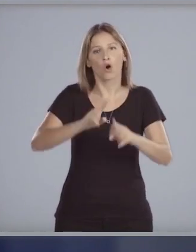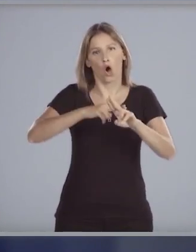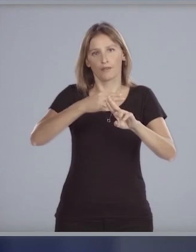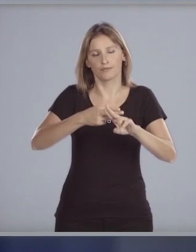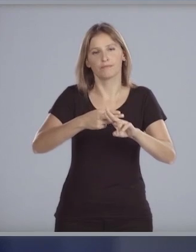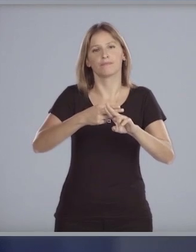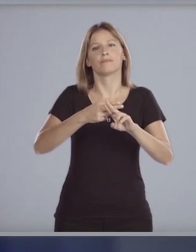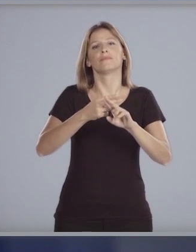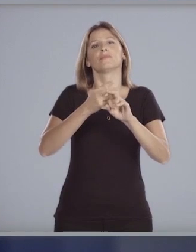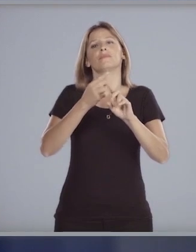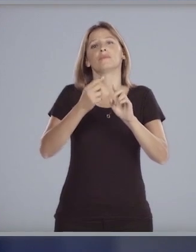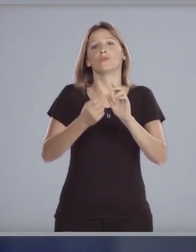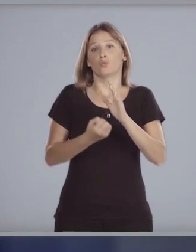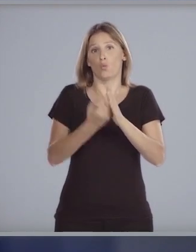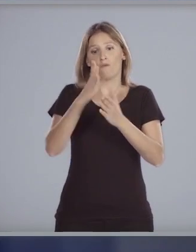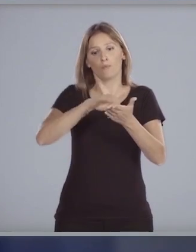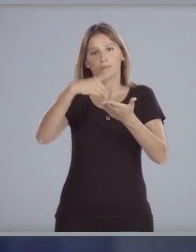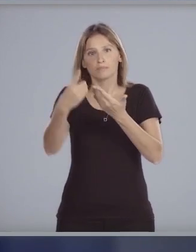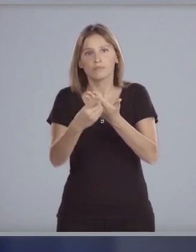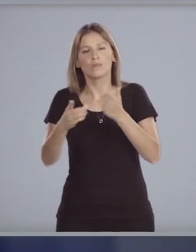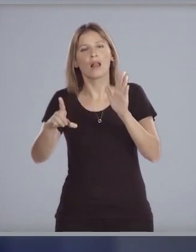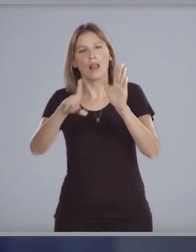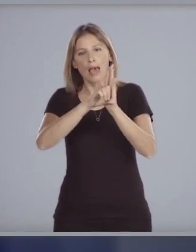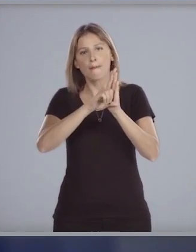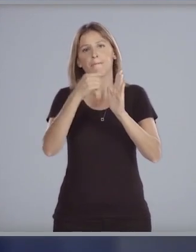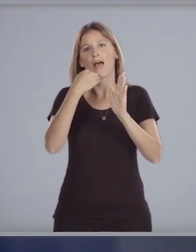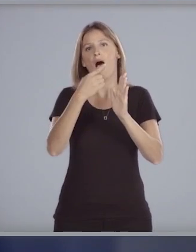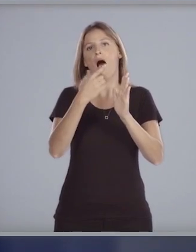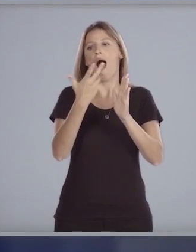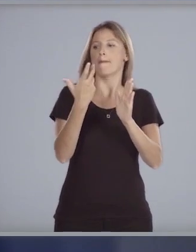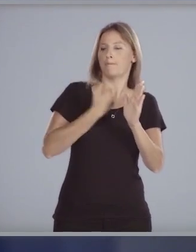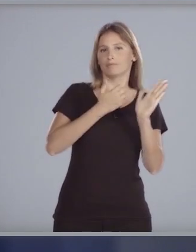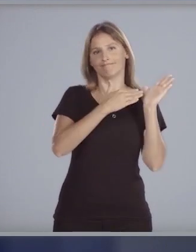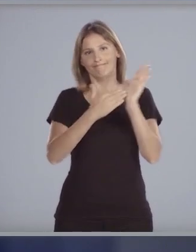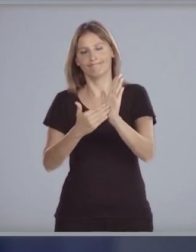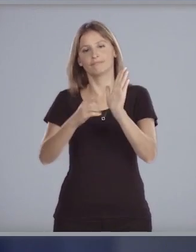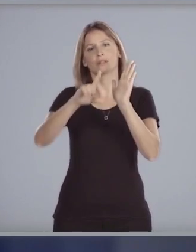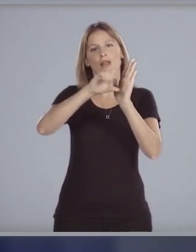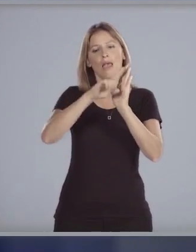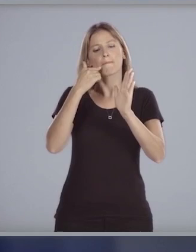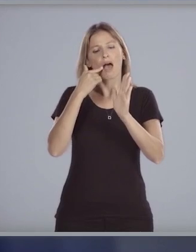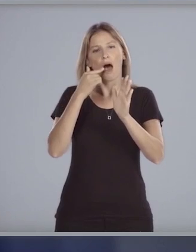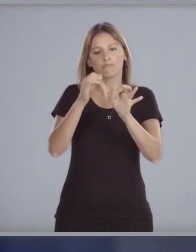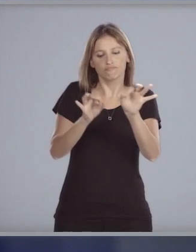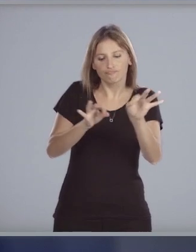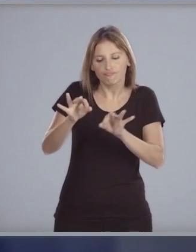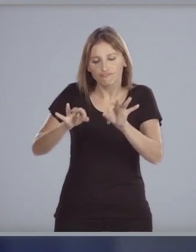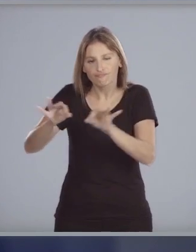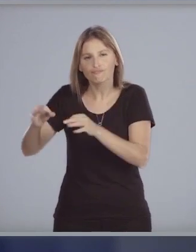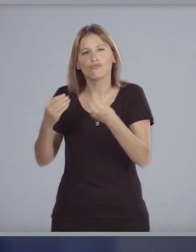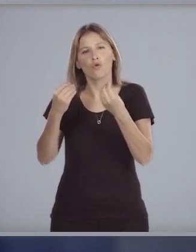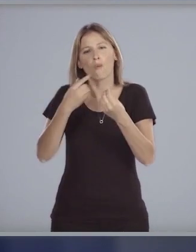remitiremos un proyecto de ley para consolidar legalmente y ajustar los mecanismos de